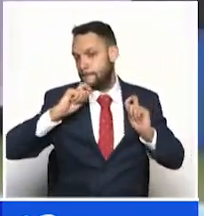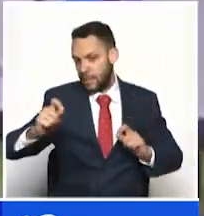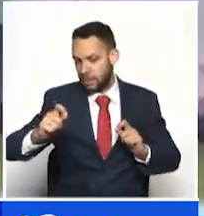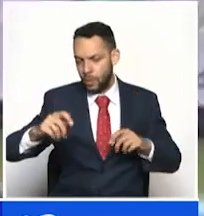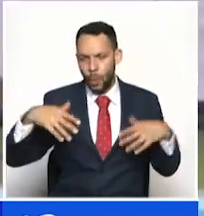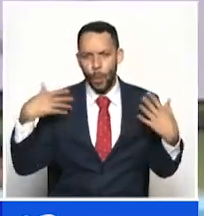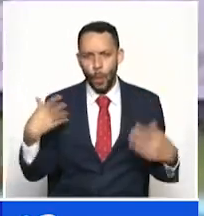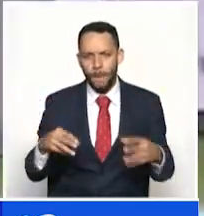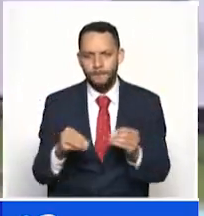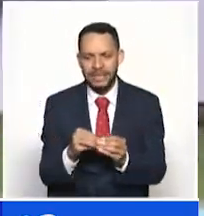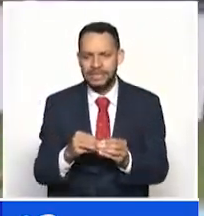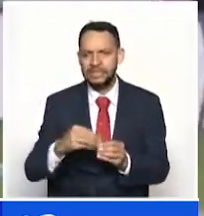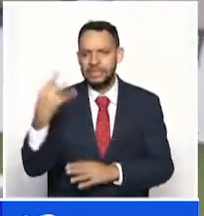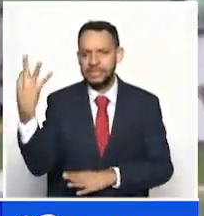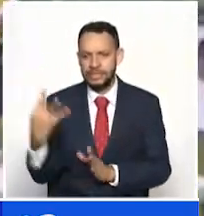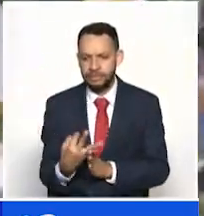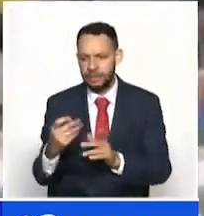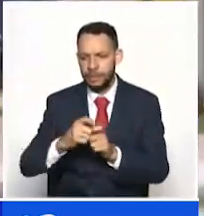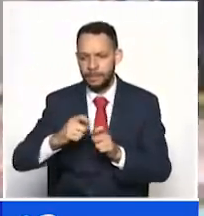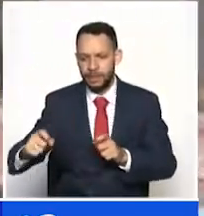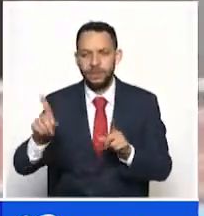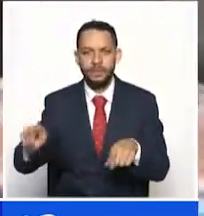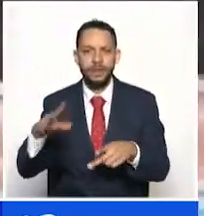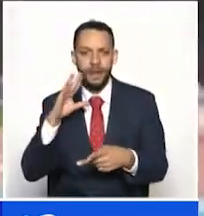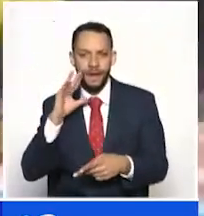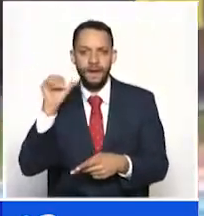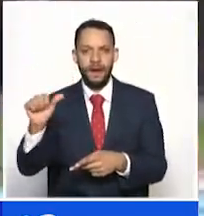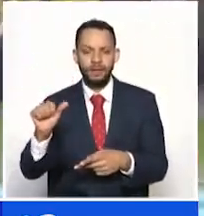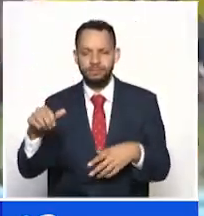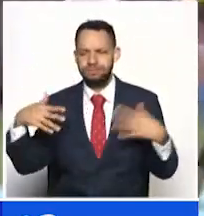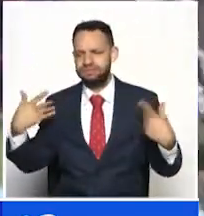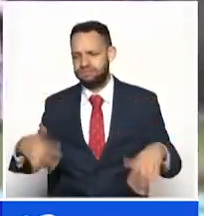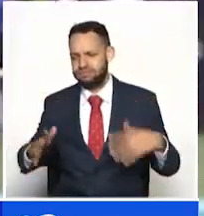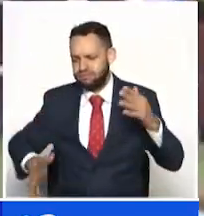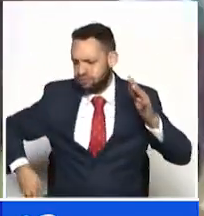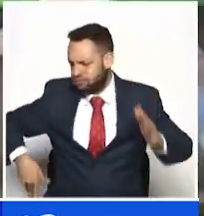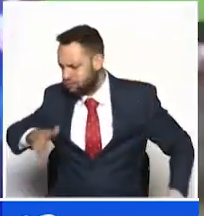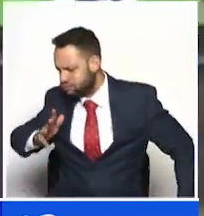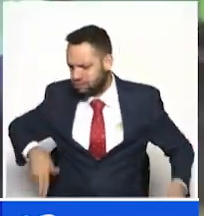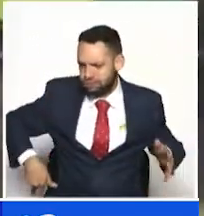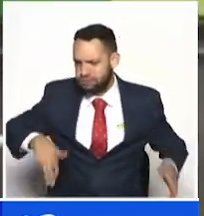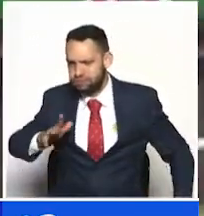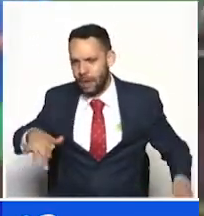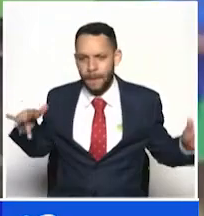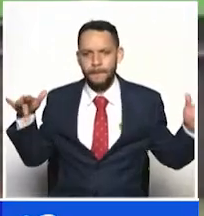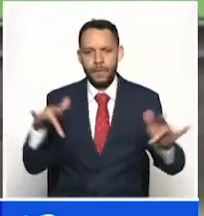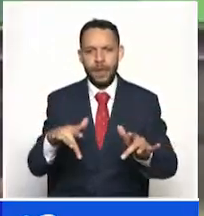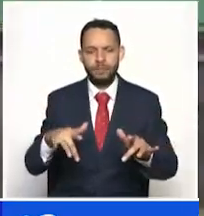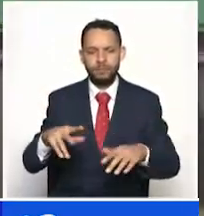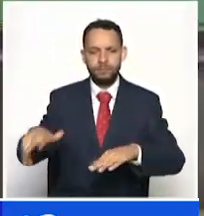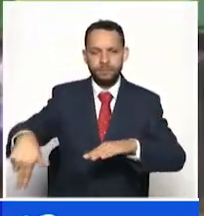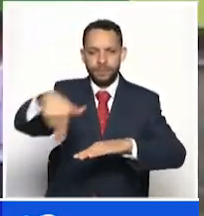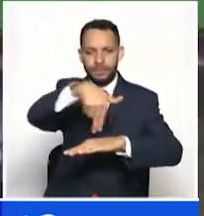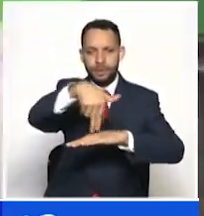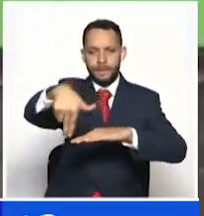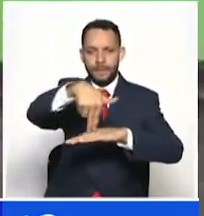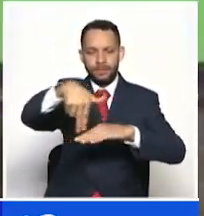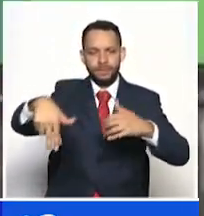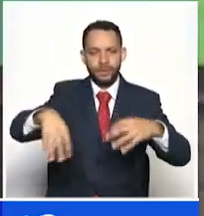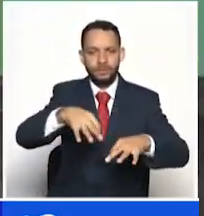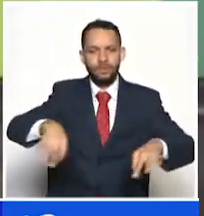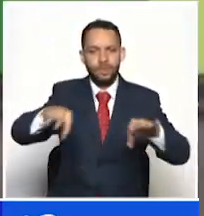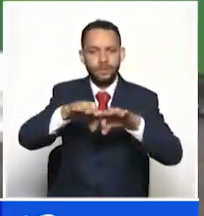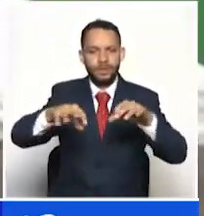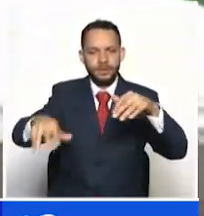3.000 metros con obstáculos en damas, donde se alcanzaron importantes medallas. Las medallas fueron obtenidas con mucho esfuerzo gracias